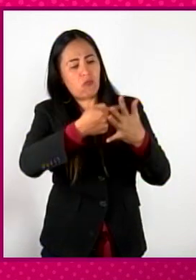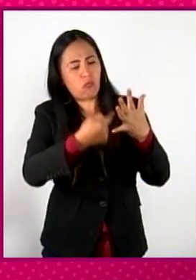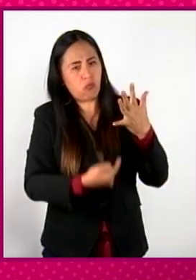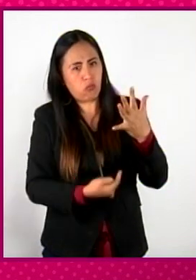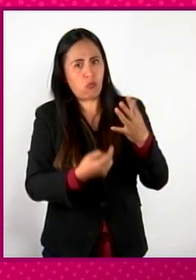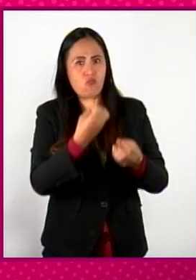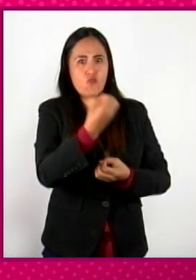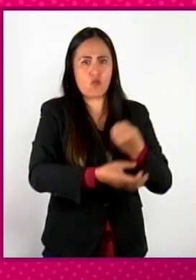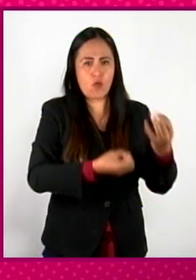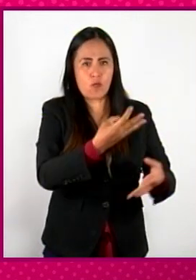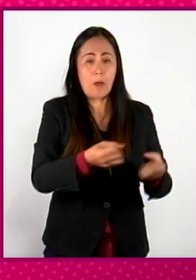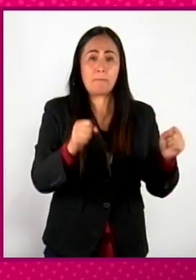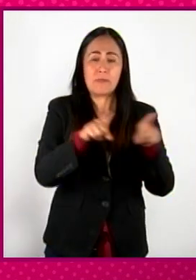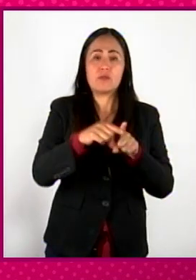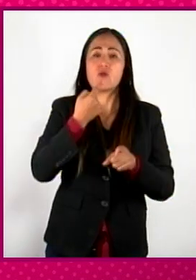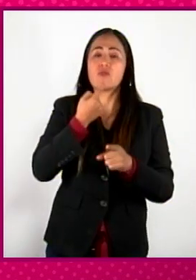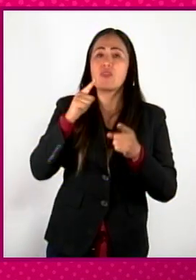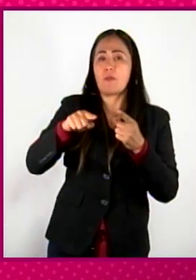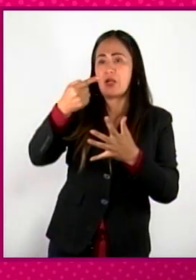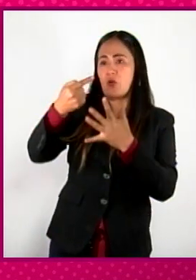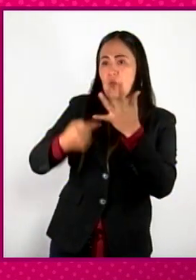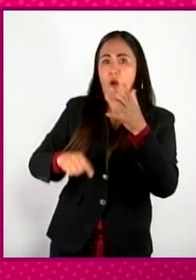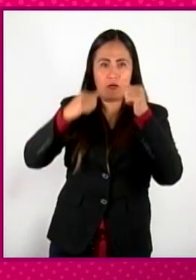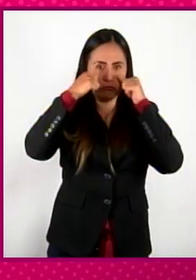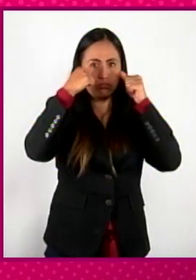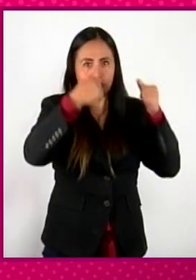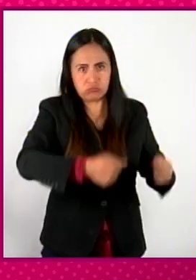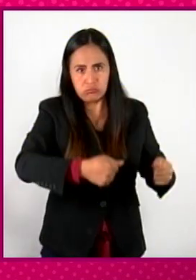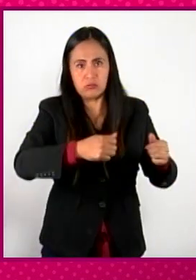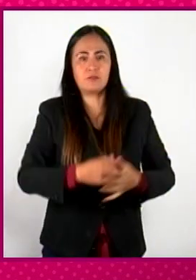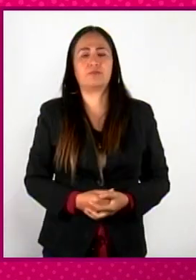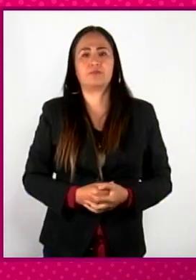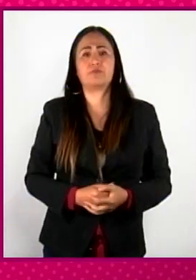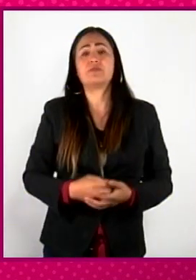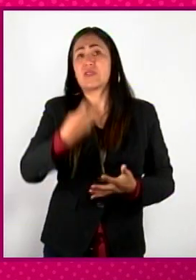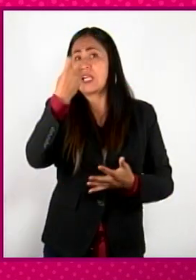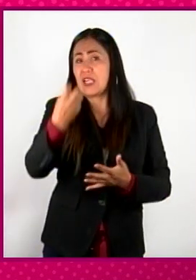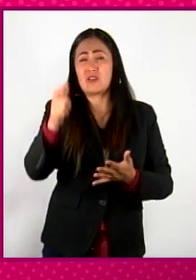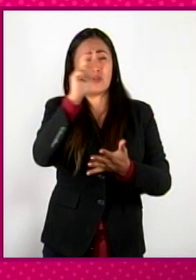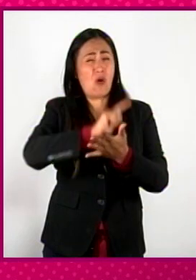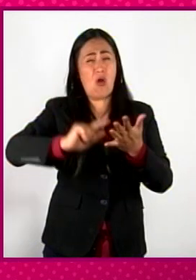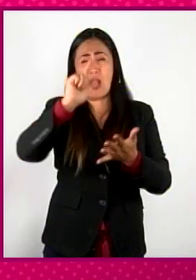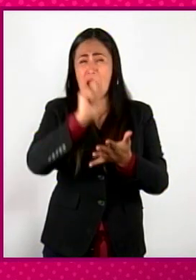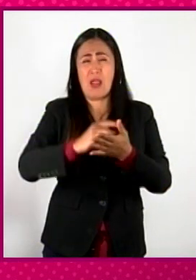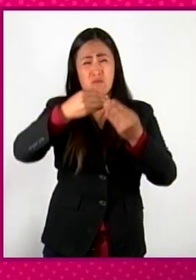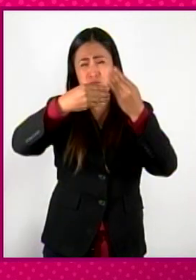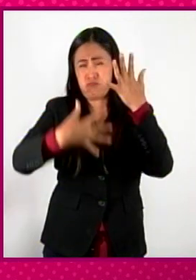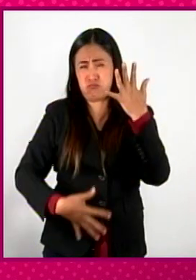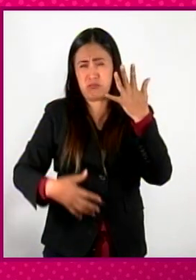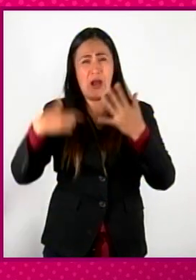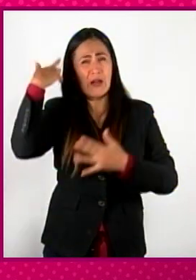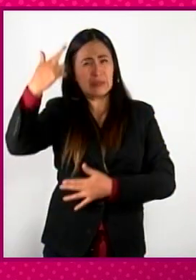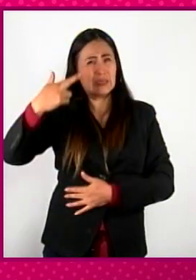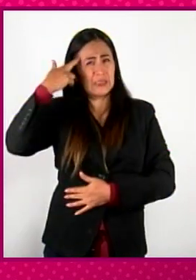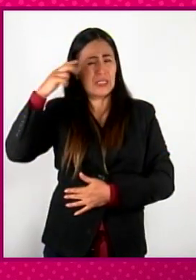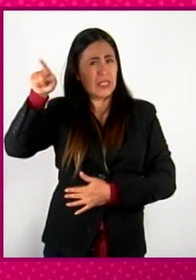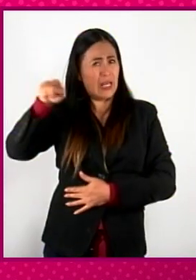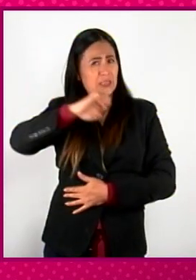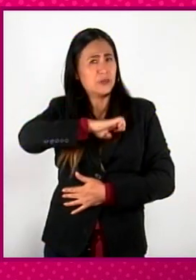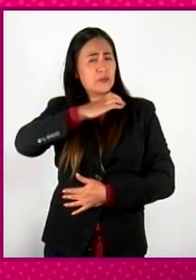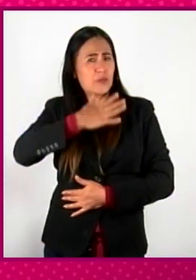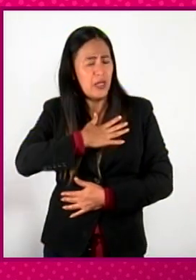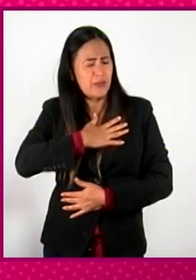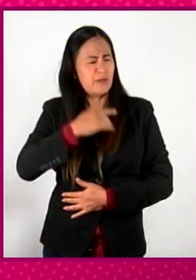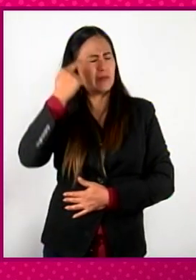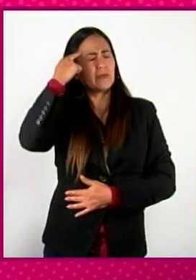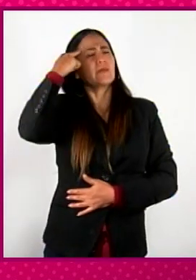escuchados en sus quejas. Entonces, se emitió una extensa legislación. La corona española, muy consciente de lo que había pasado